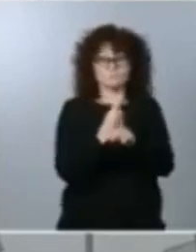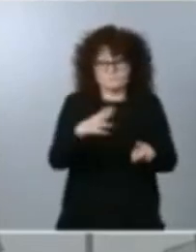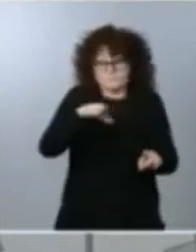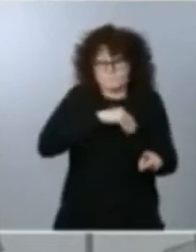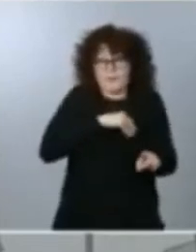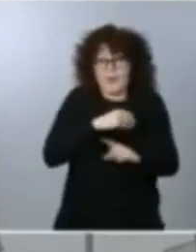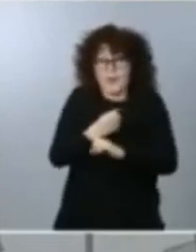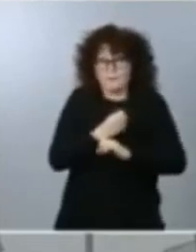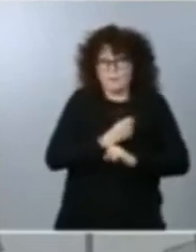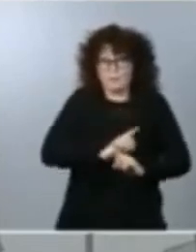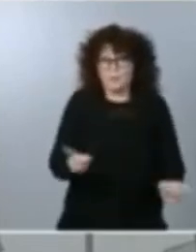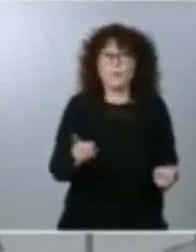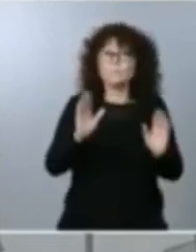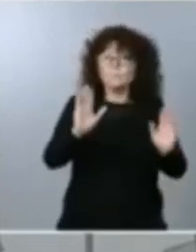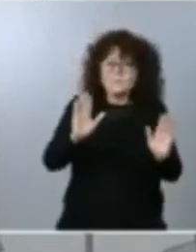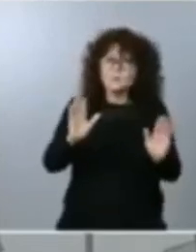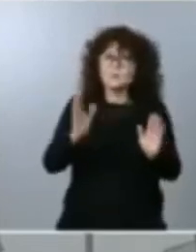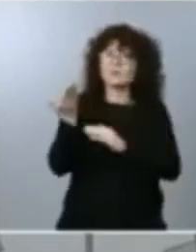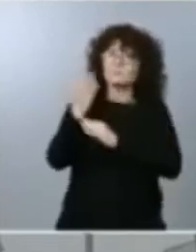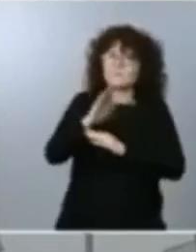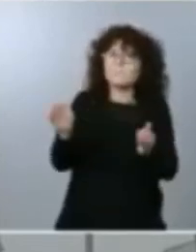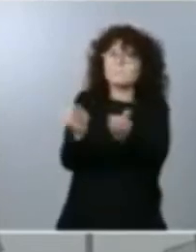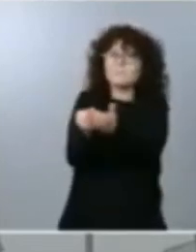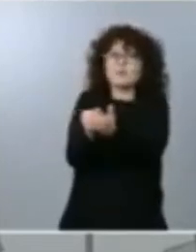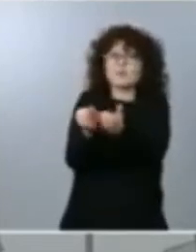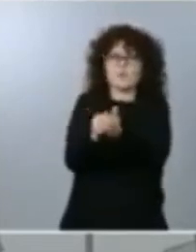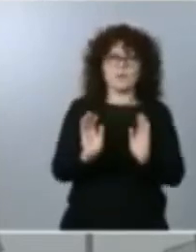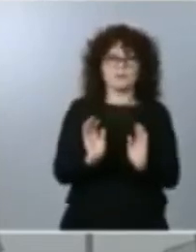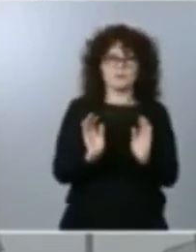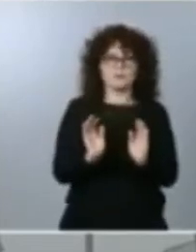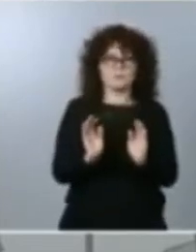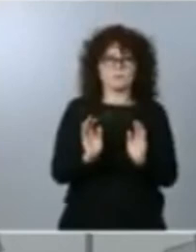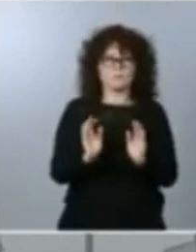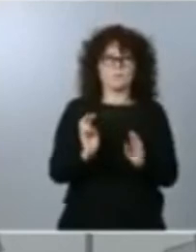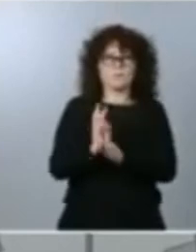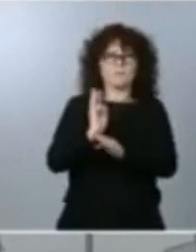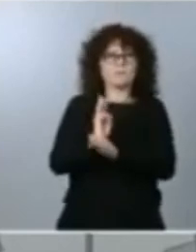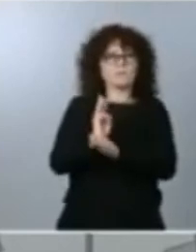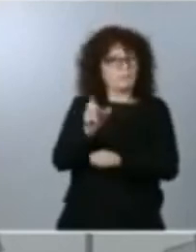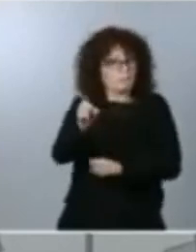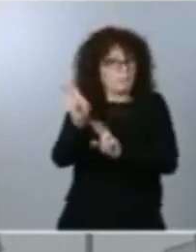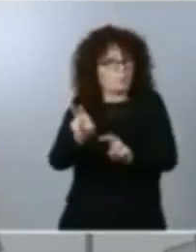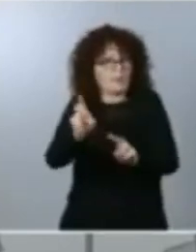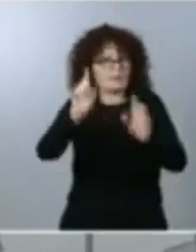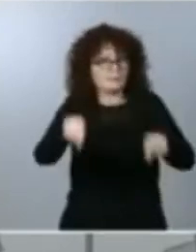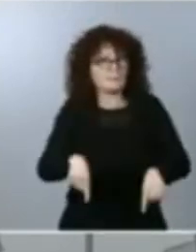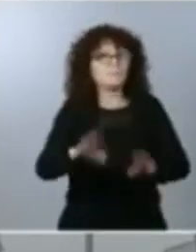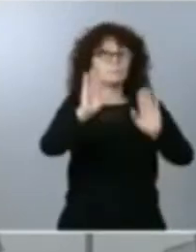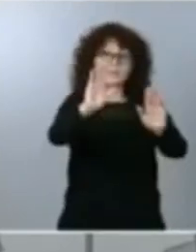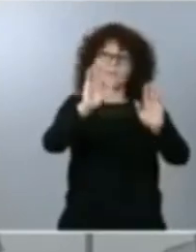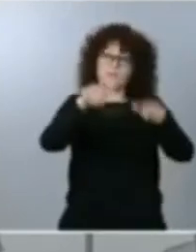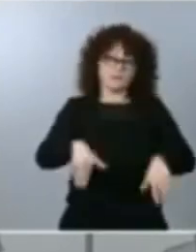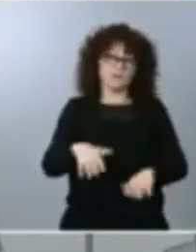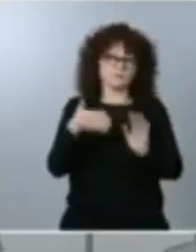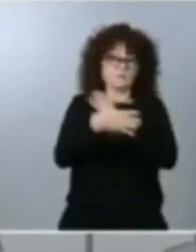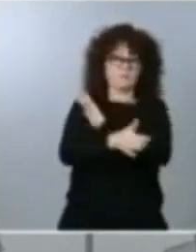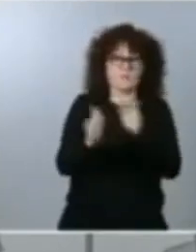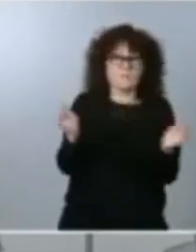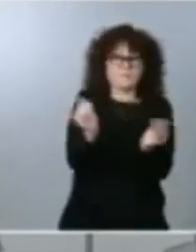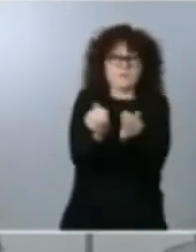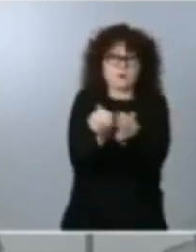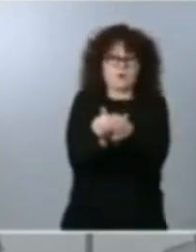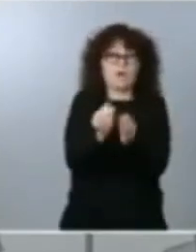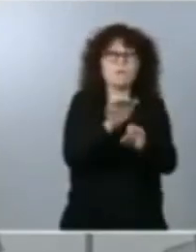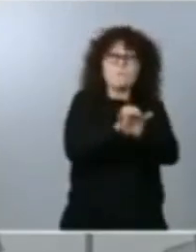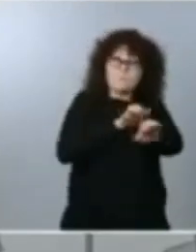representan a una minoría parlamentaria sin duda alguna legítima pero minoría y la mayoría está en